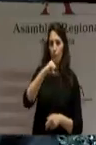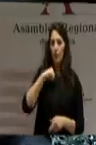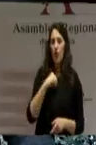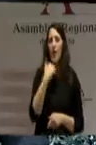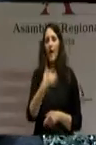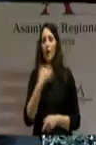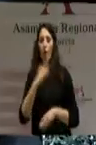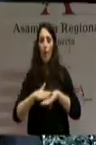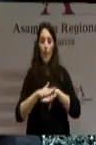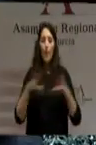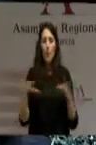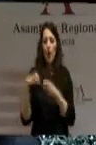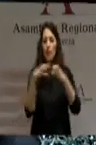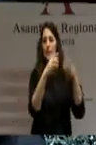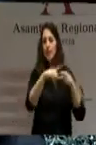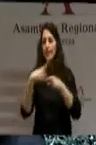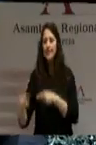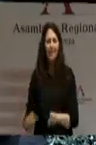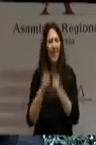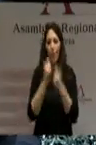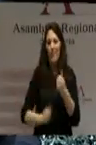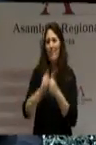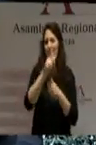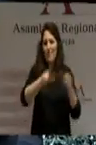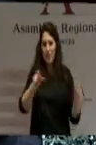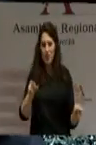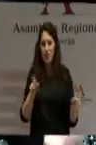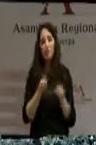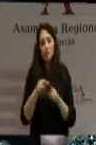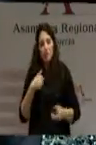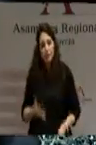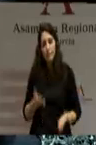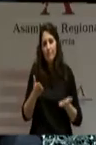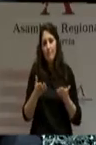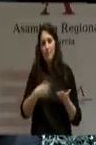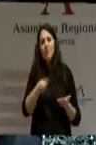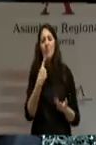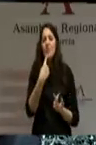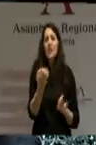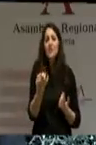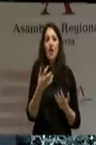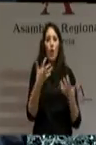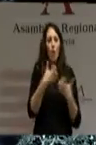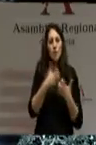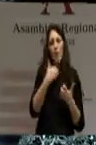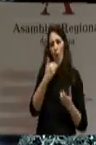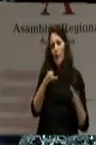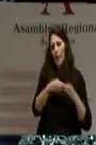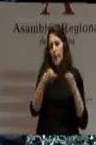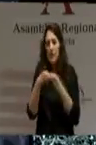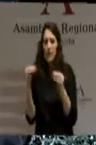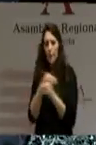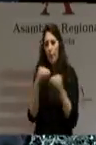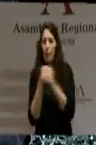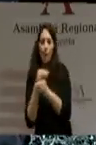Les invito, por tanto, yo también, como ya lo ha hecho Alberto Garre, a dejar a un lado las luchas partidistas y a